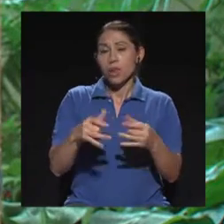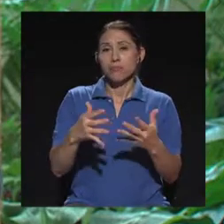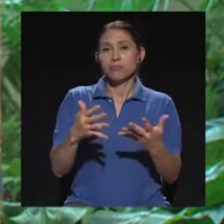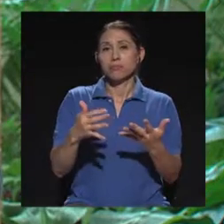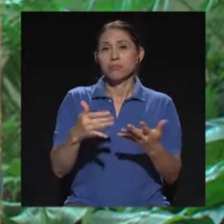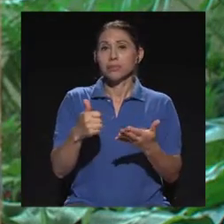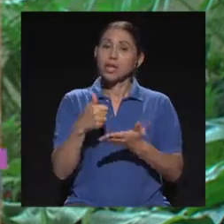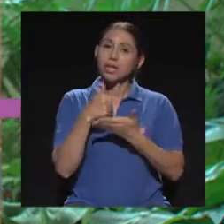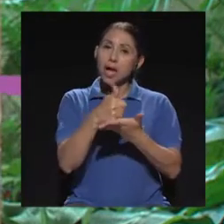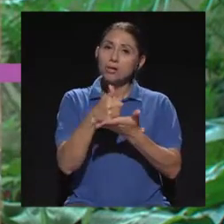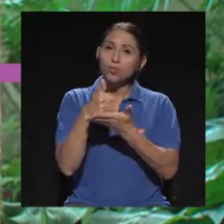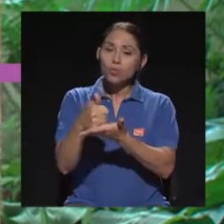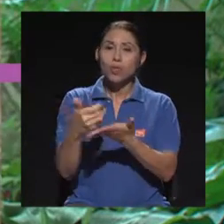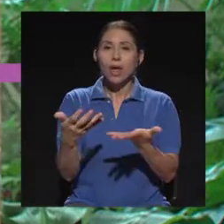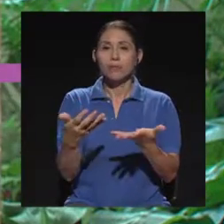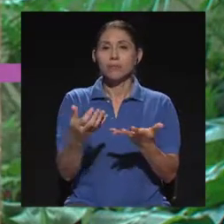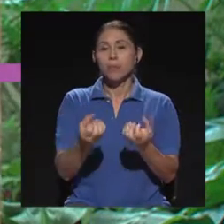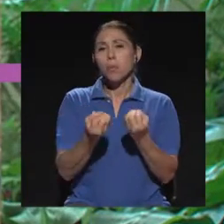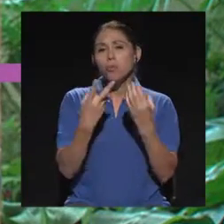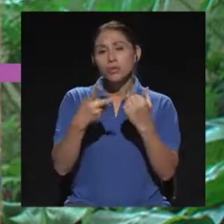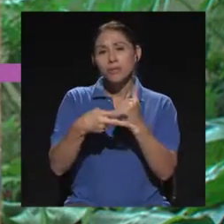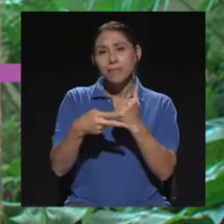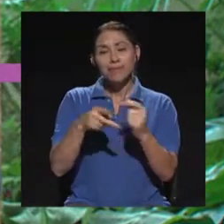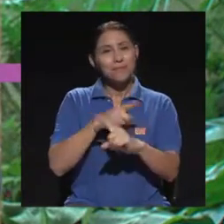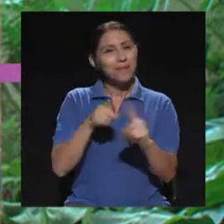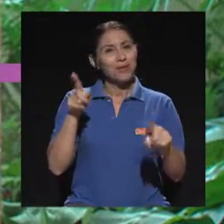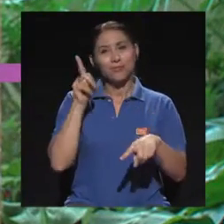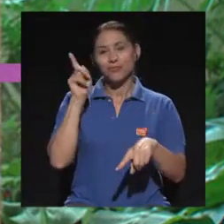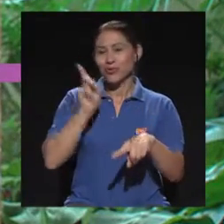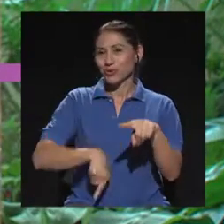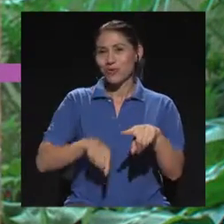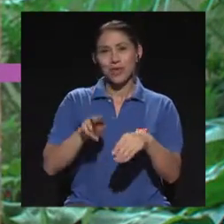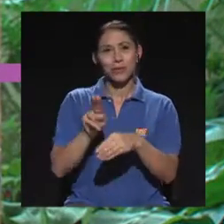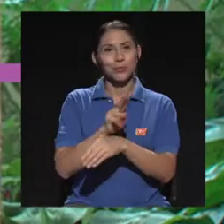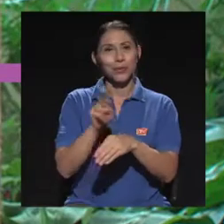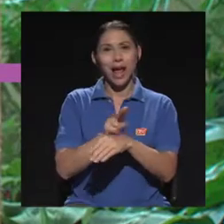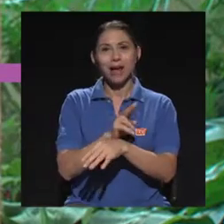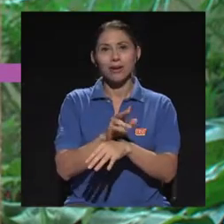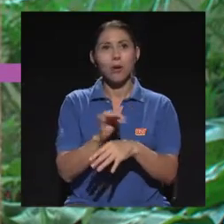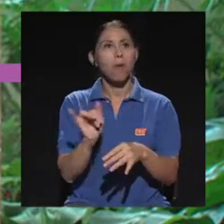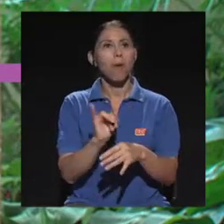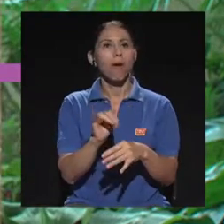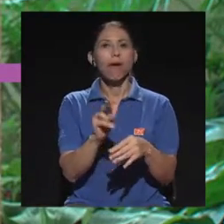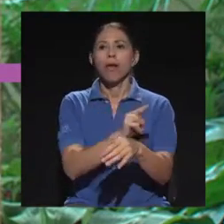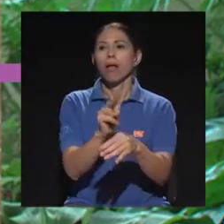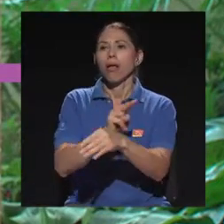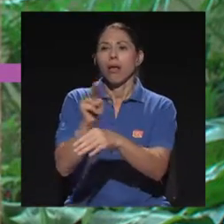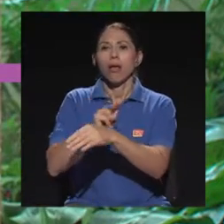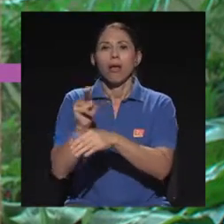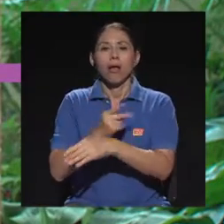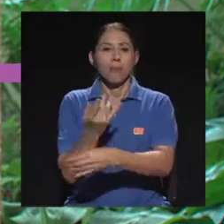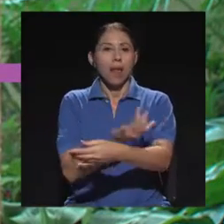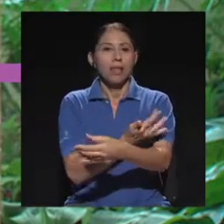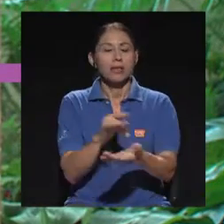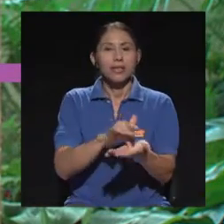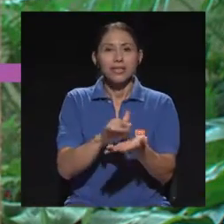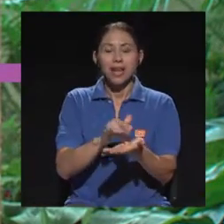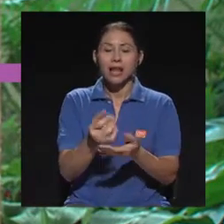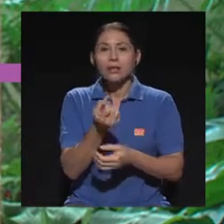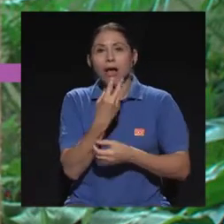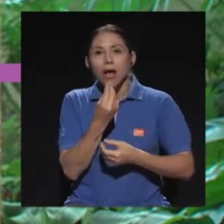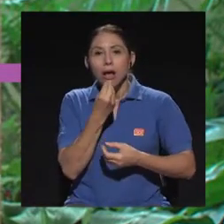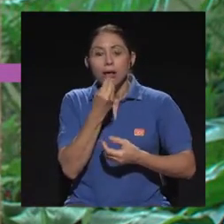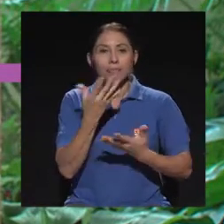en algunos o muchos casos, pero no se pueden usar tampoco por la libre, ¿verdad? Sabemos que